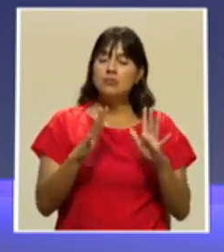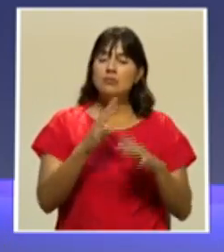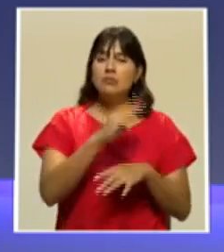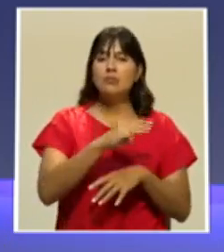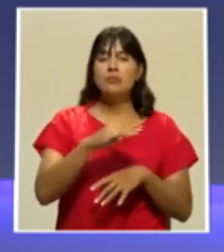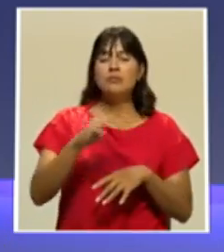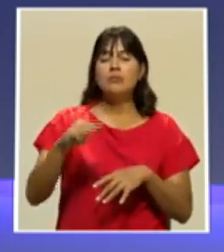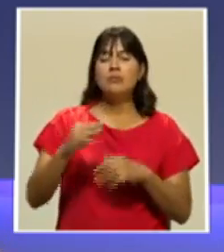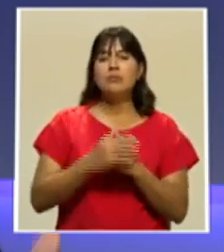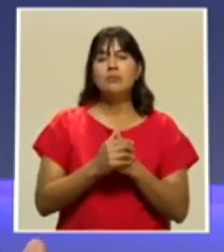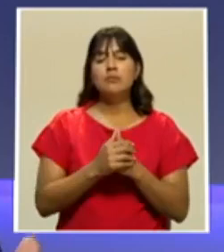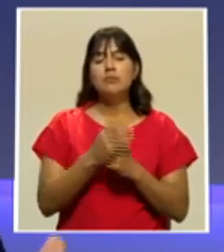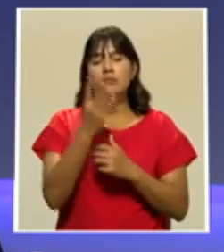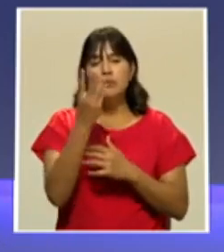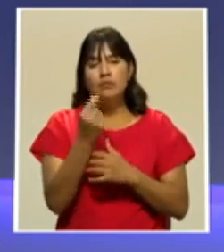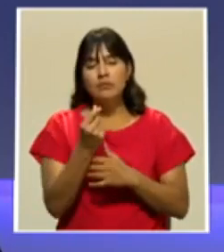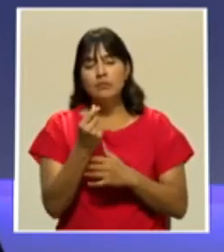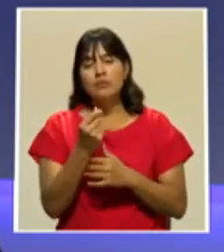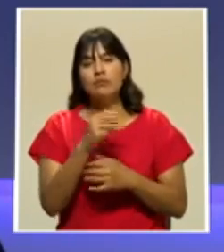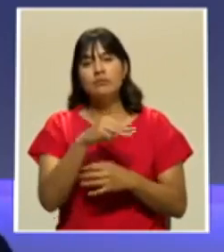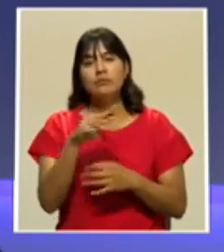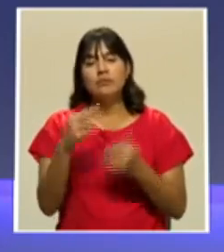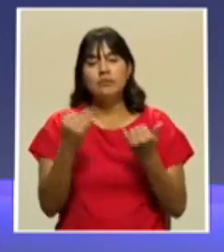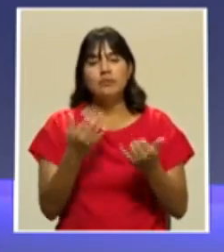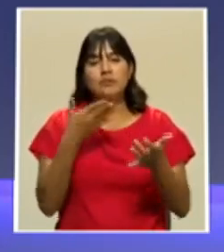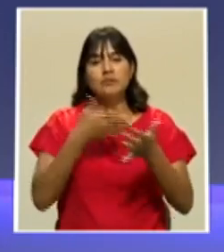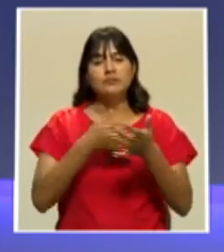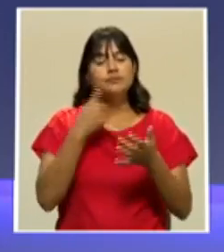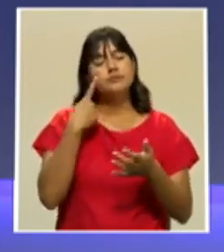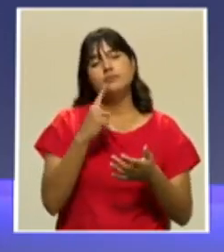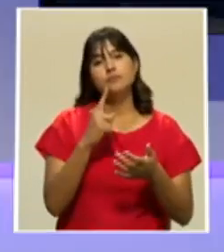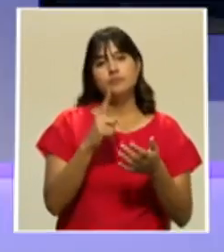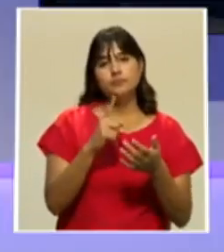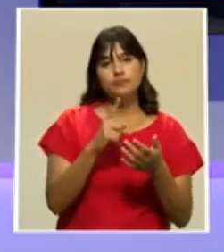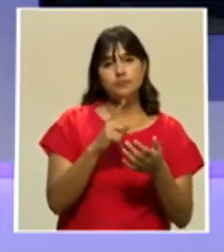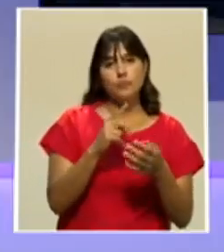¿Cuán agotado está ese mar por la sobreexplotación?